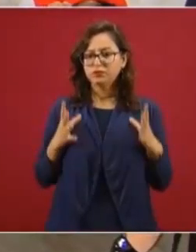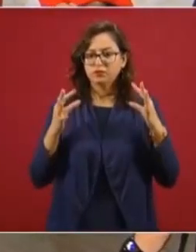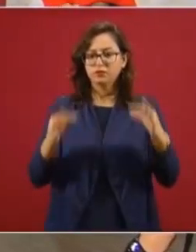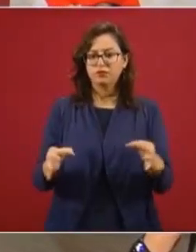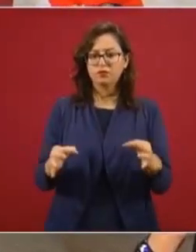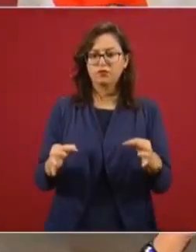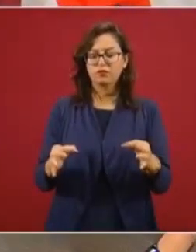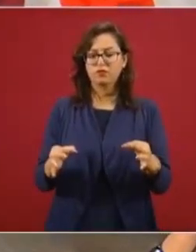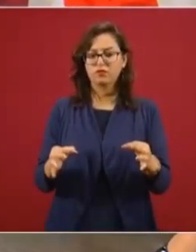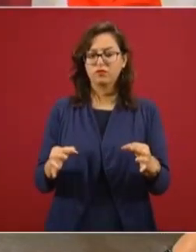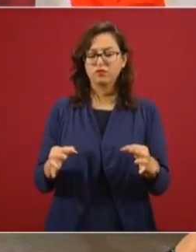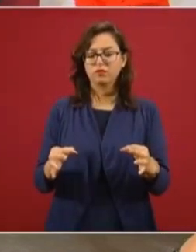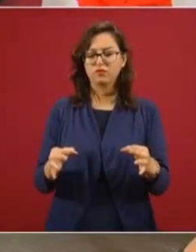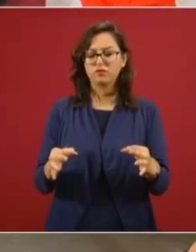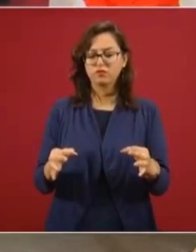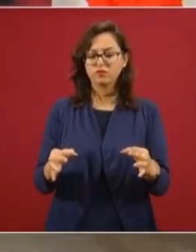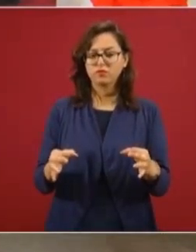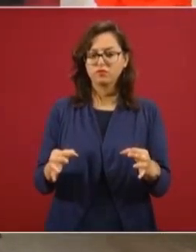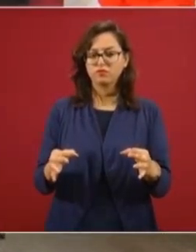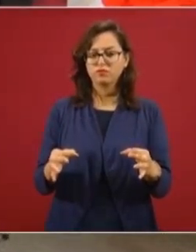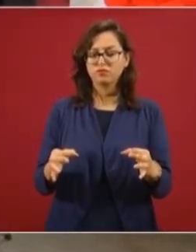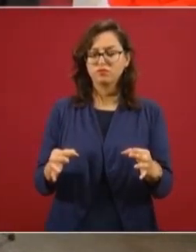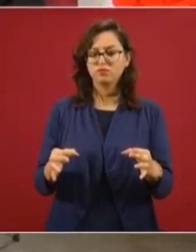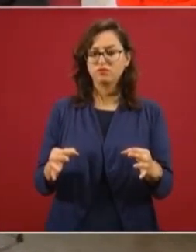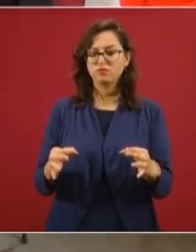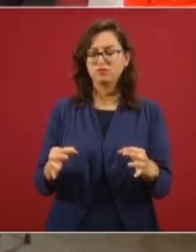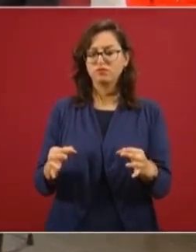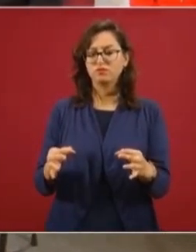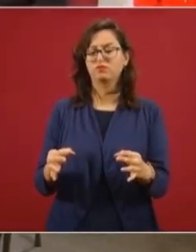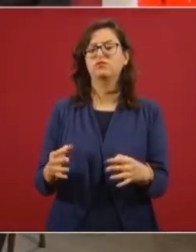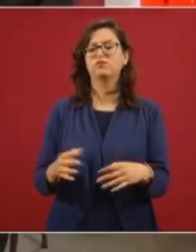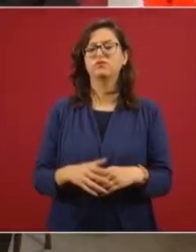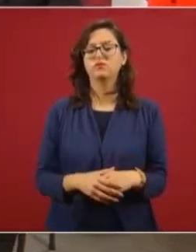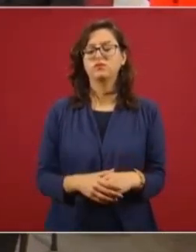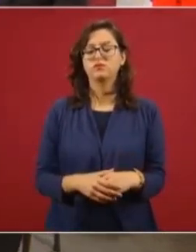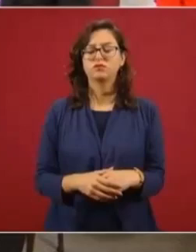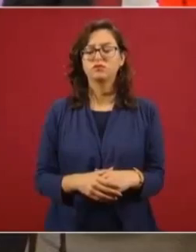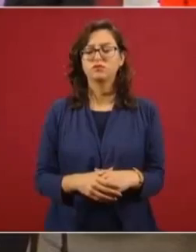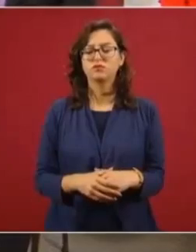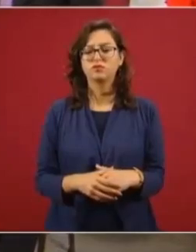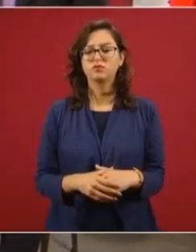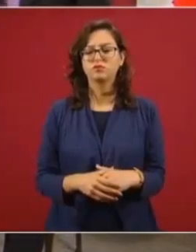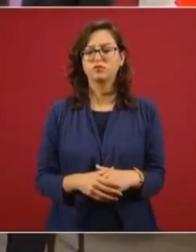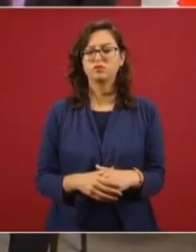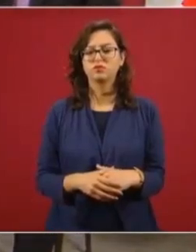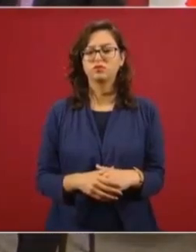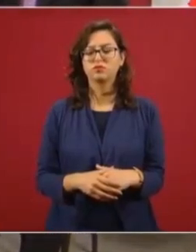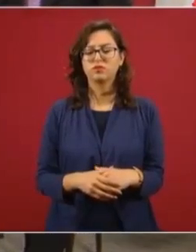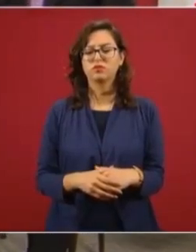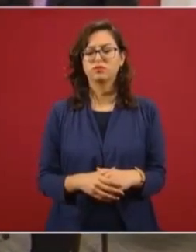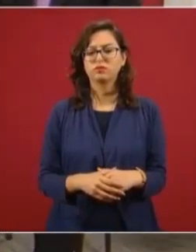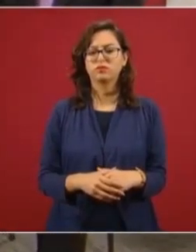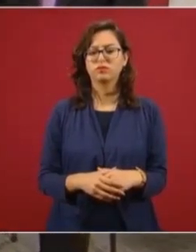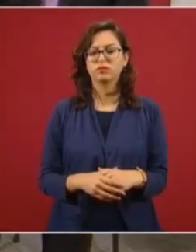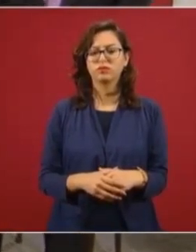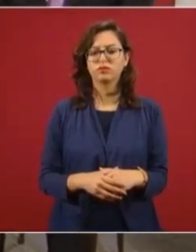que preside